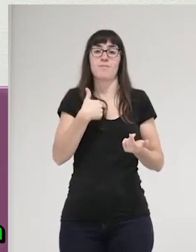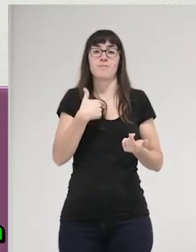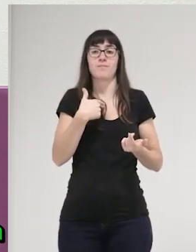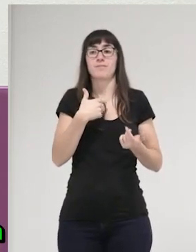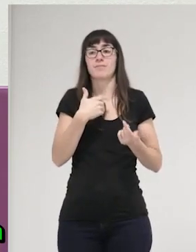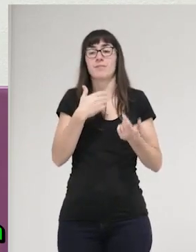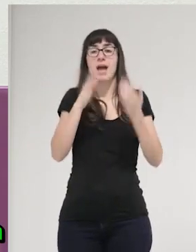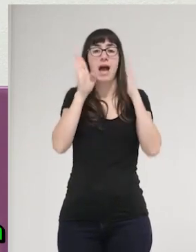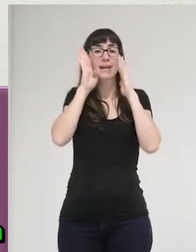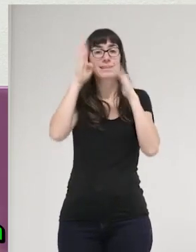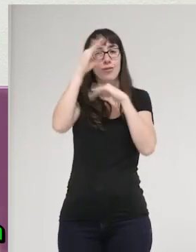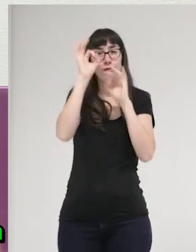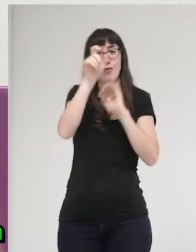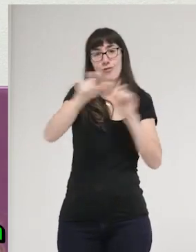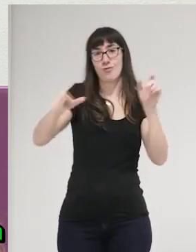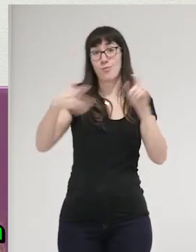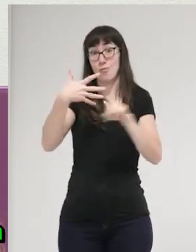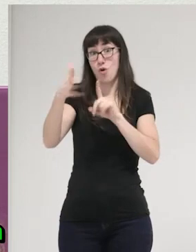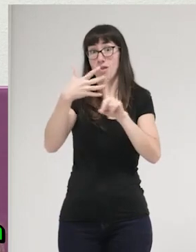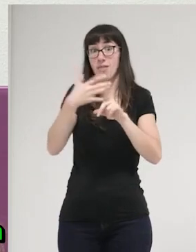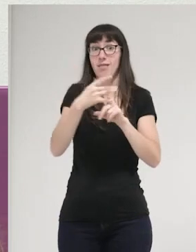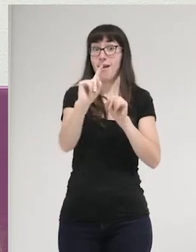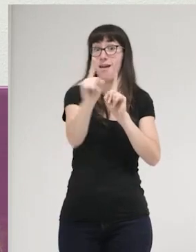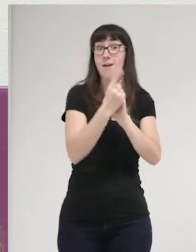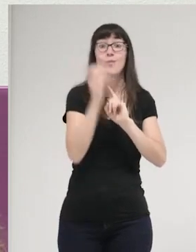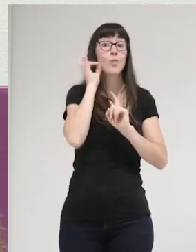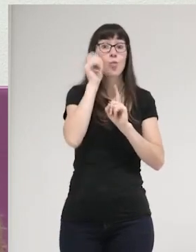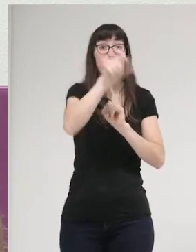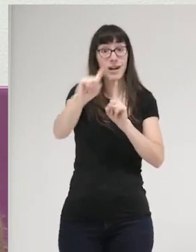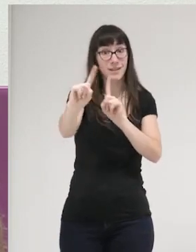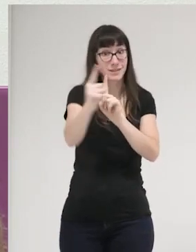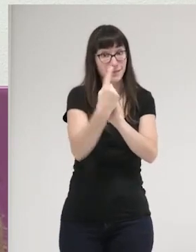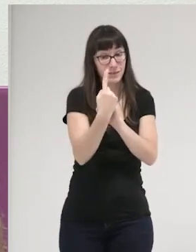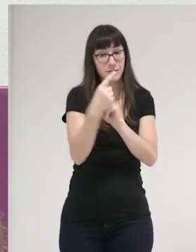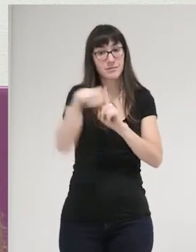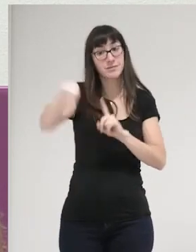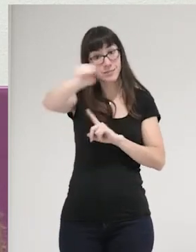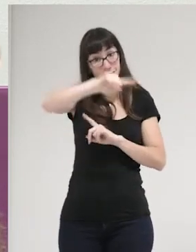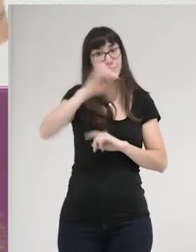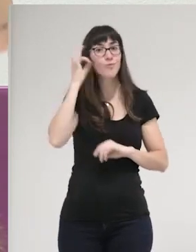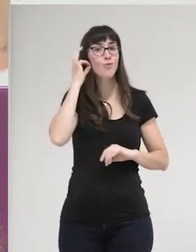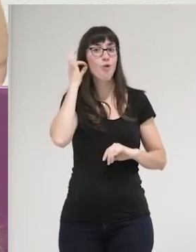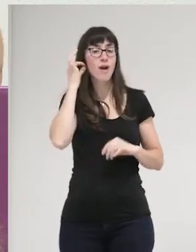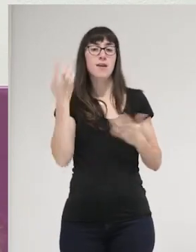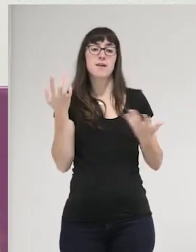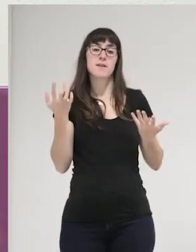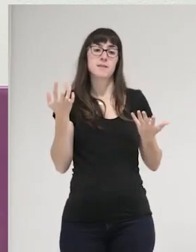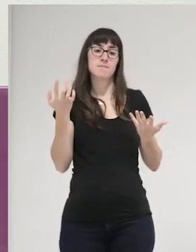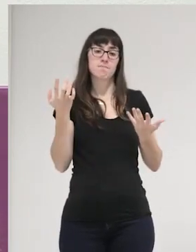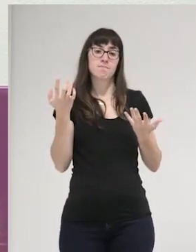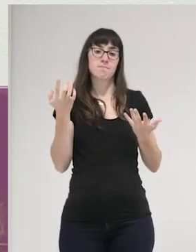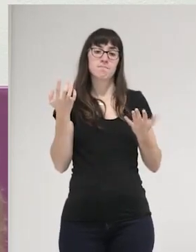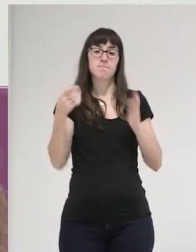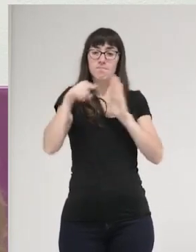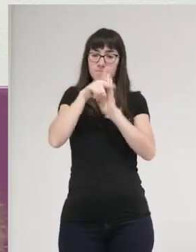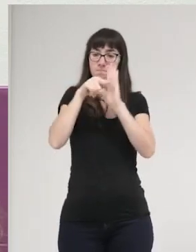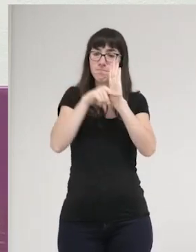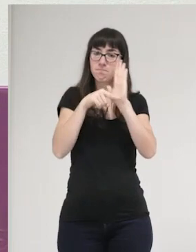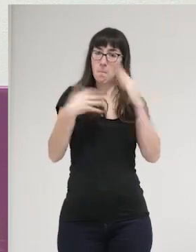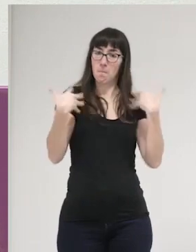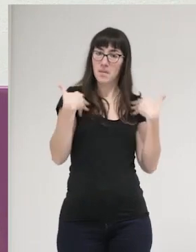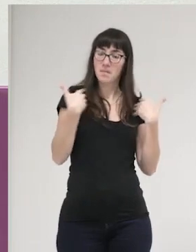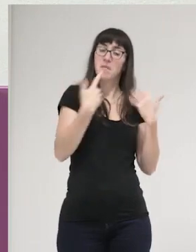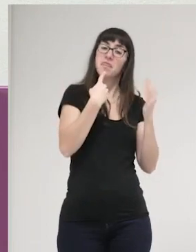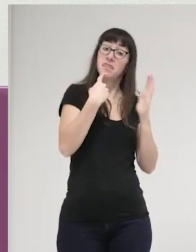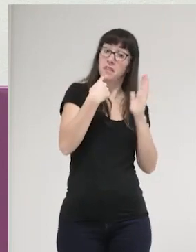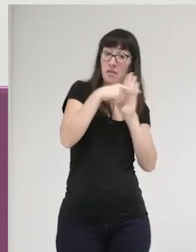a violencia, cuando las mujeres que se atienden no son las mujeres que se supone que tienen que ser esas víctimas, personas